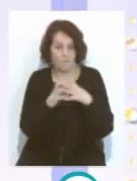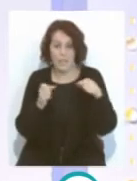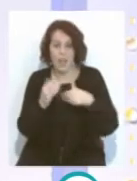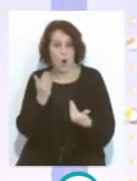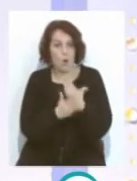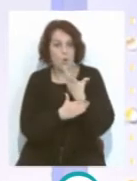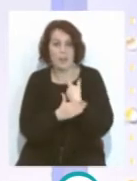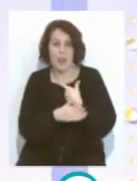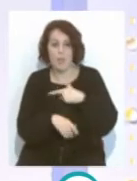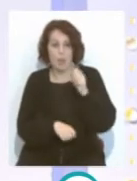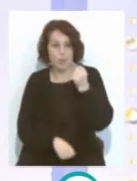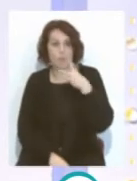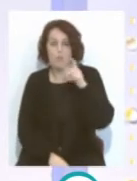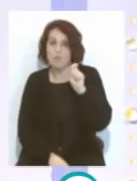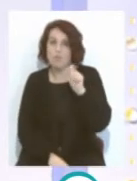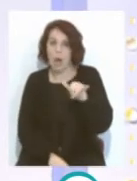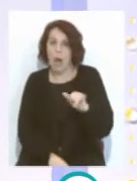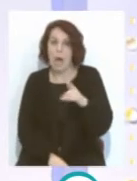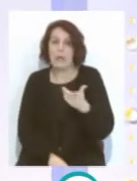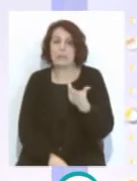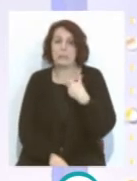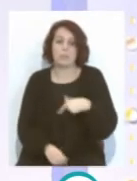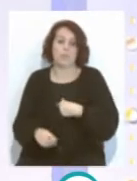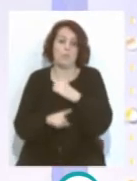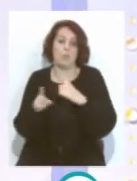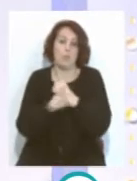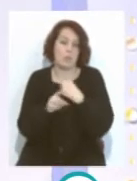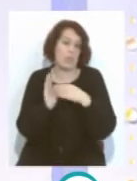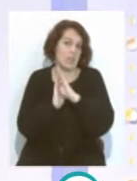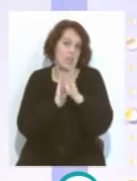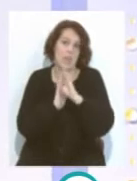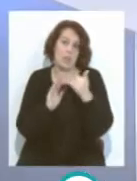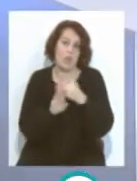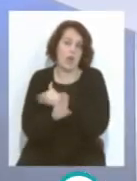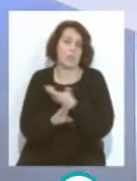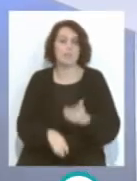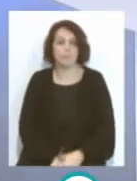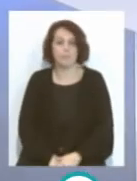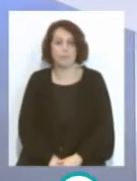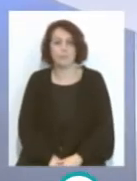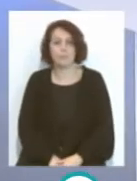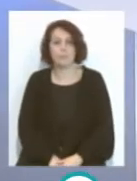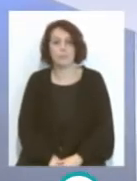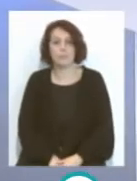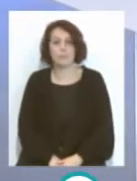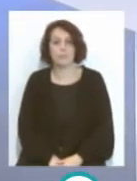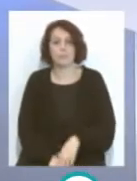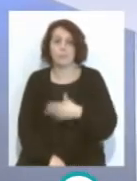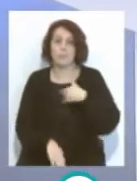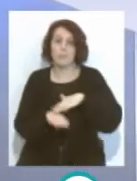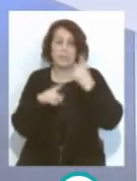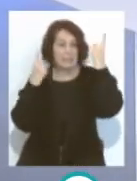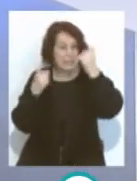estar con esa cifra de puntos antes de enfrentarte a rivales que van a ser directos. Bueno, y para intentar